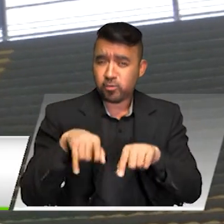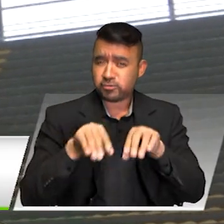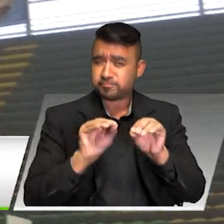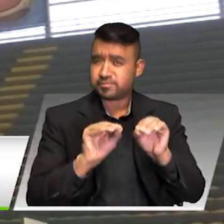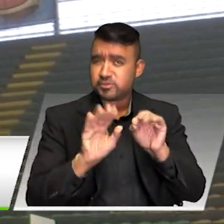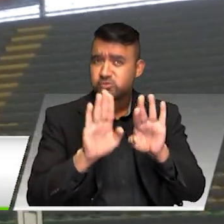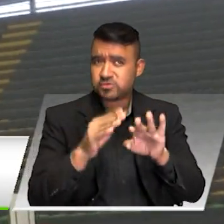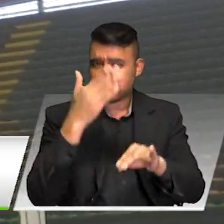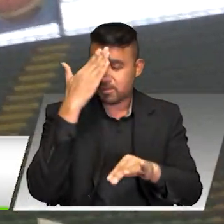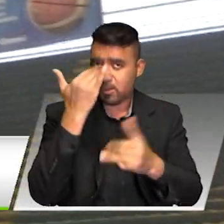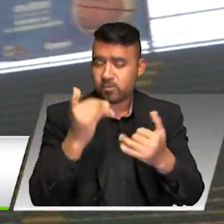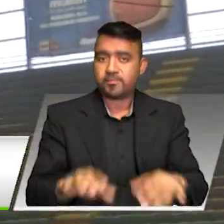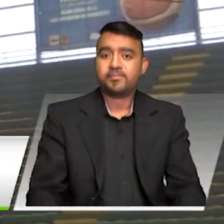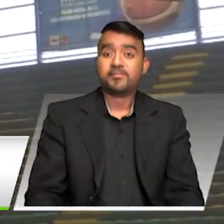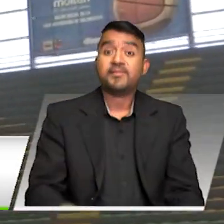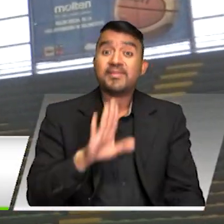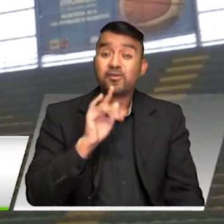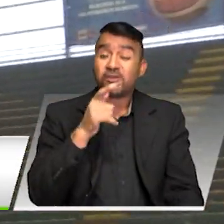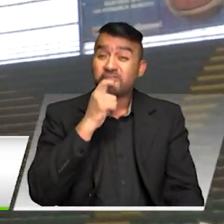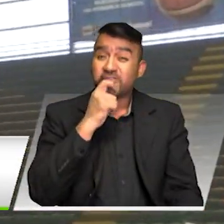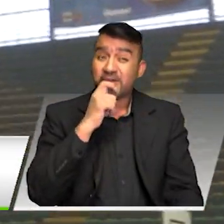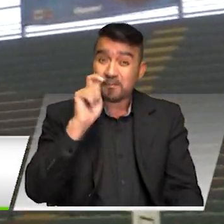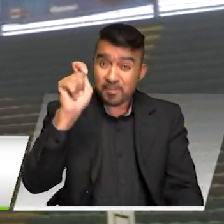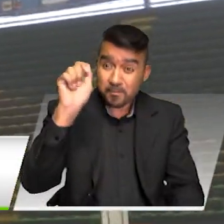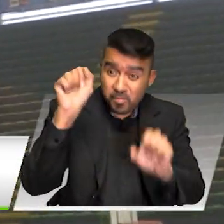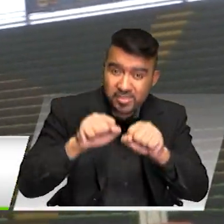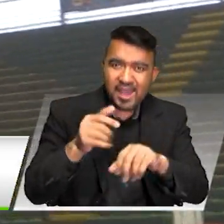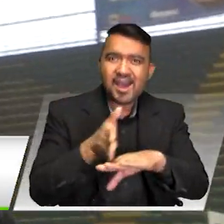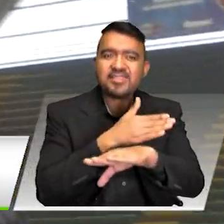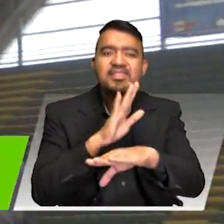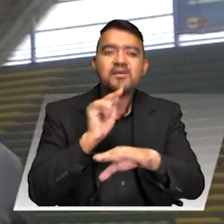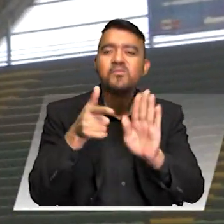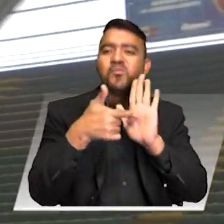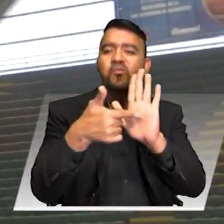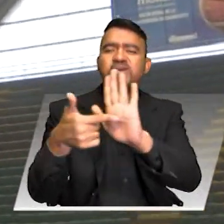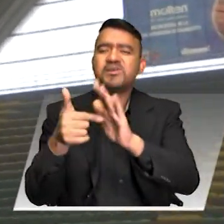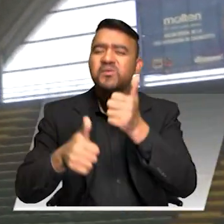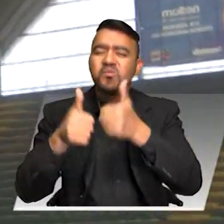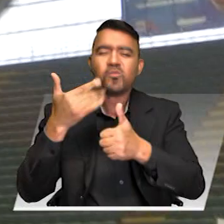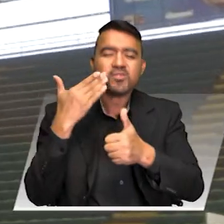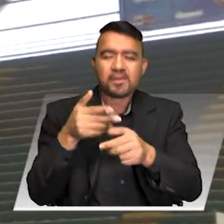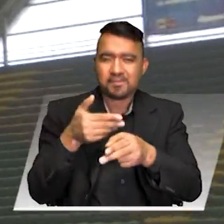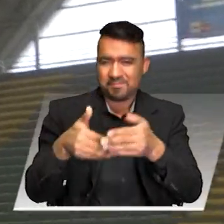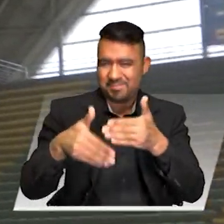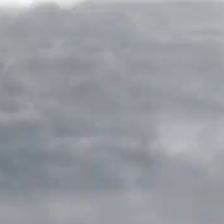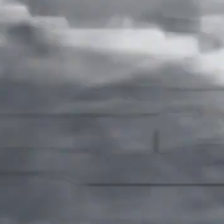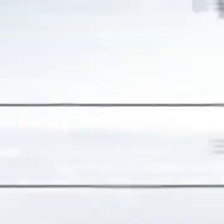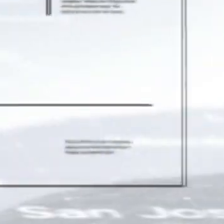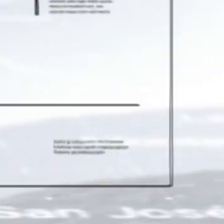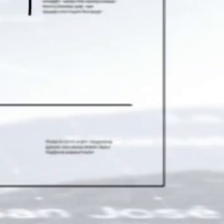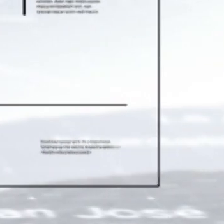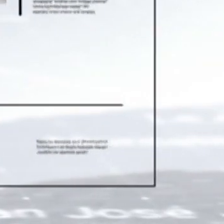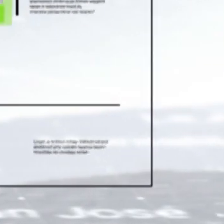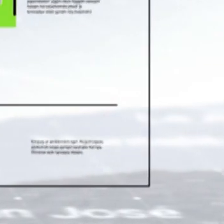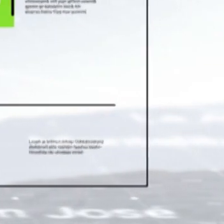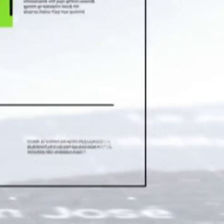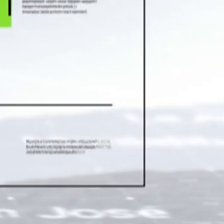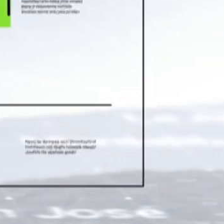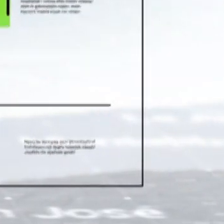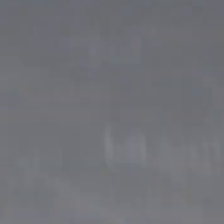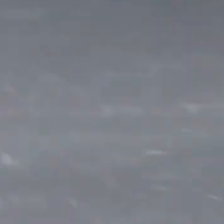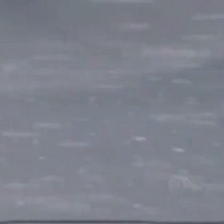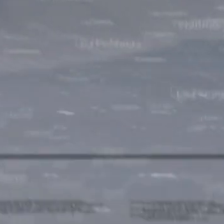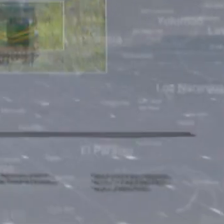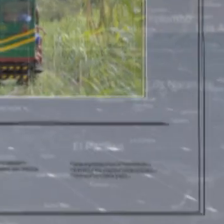Carlos Vélez al arbitraje. Ser el referente colombiano en el Mundial que iniciará esta semana en Hungría. ¡Gracias!